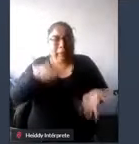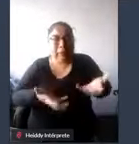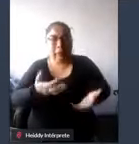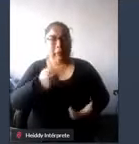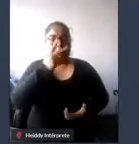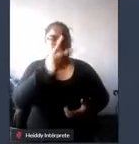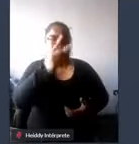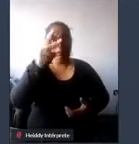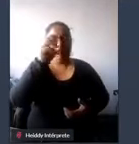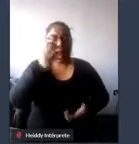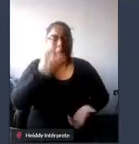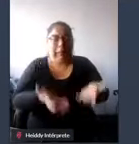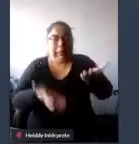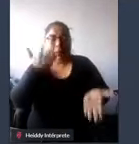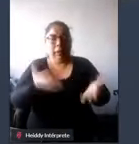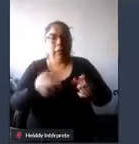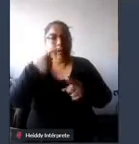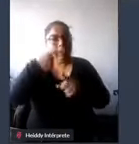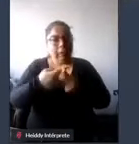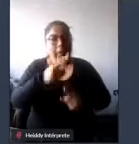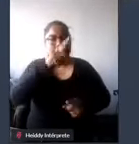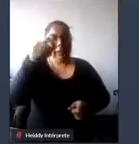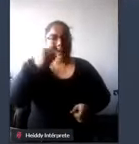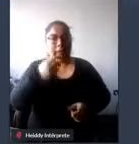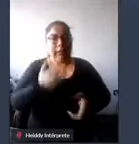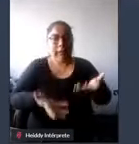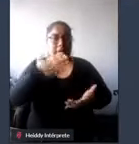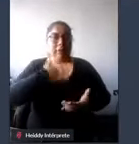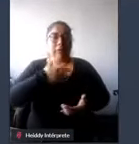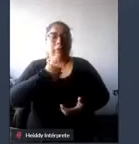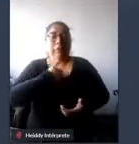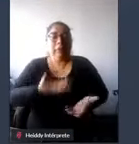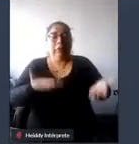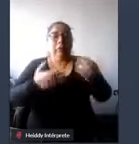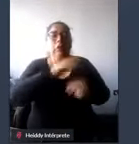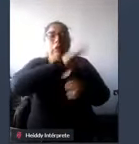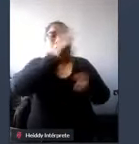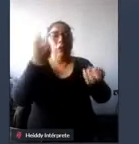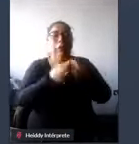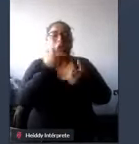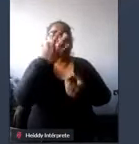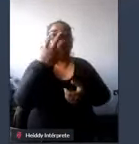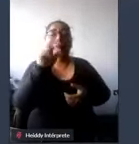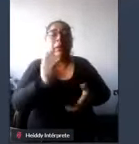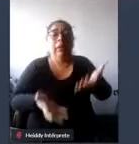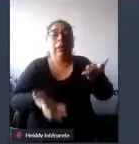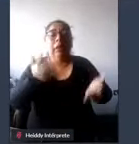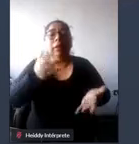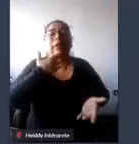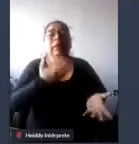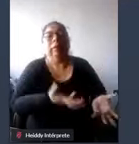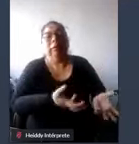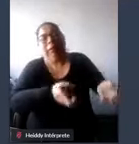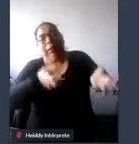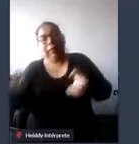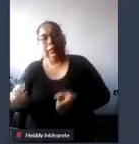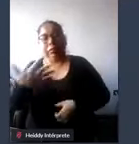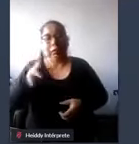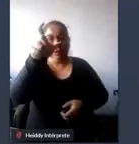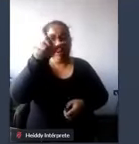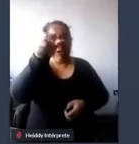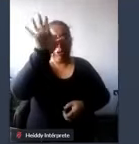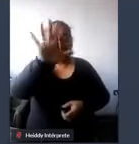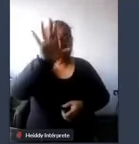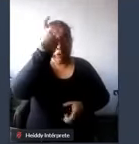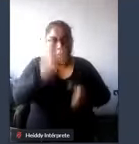kilos más los 100 kilos que peso yo son 320 kilos y como ustedes comprenderán necesito por lo menos 5 personas así